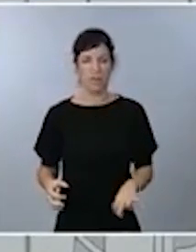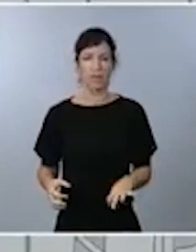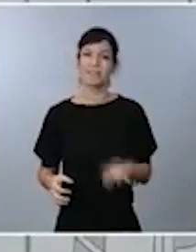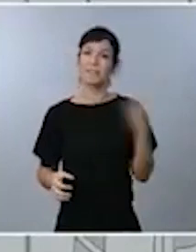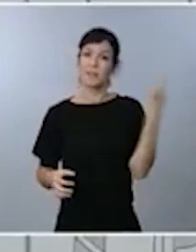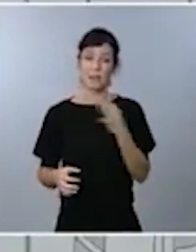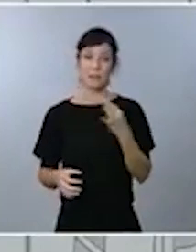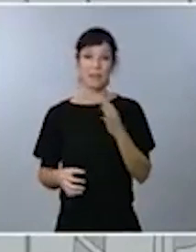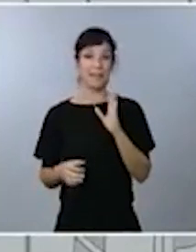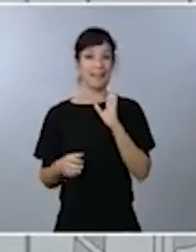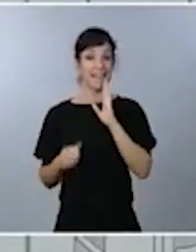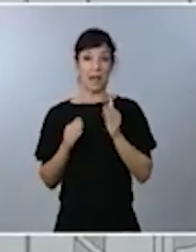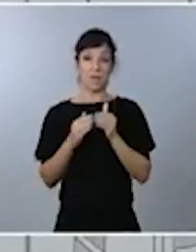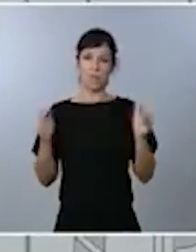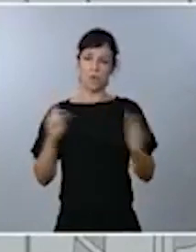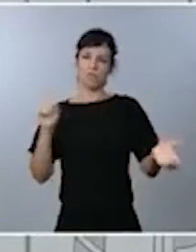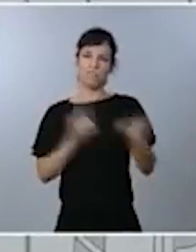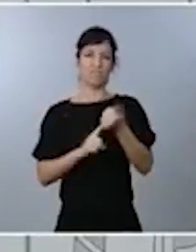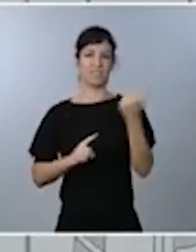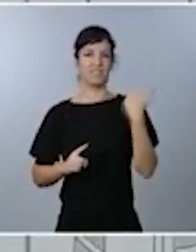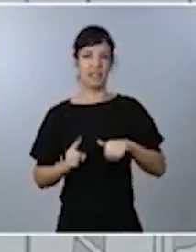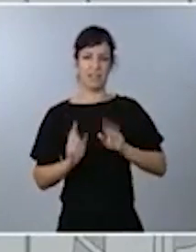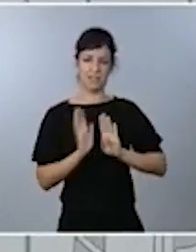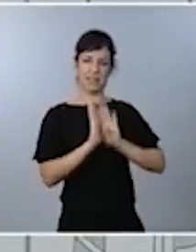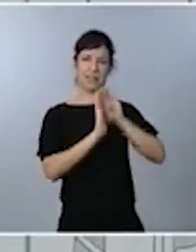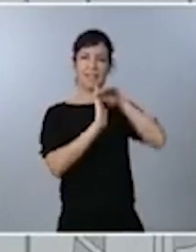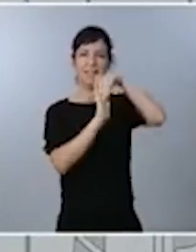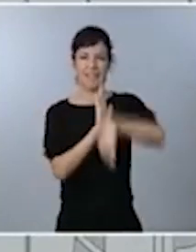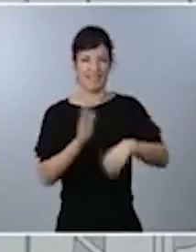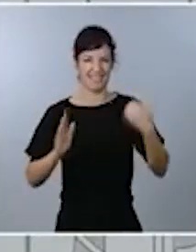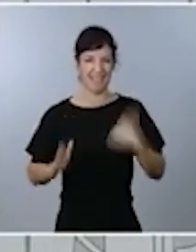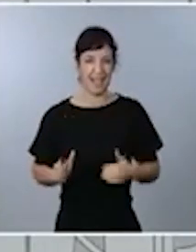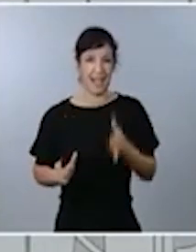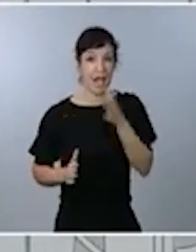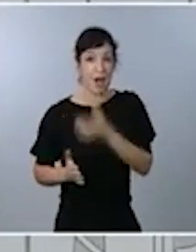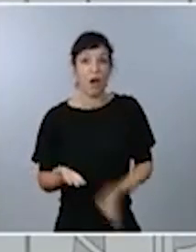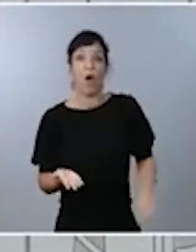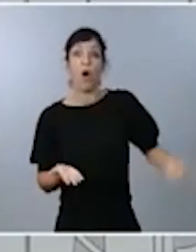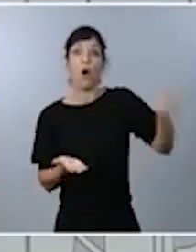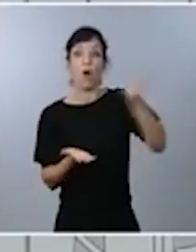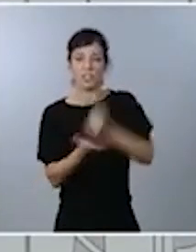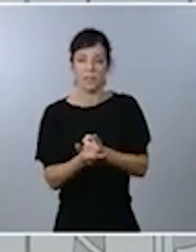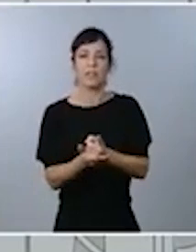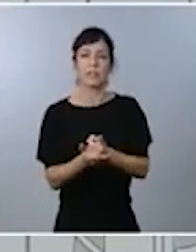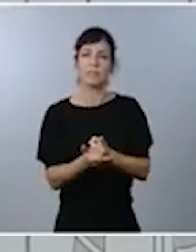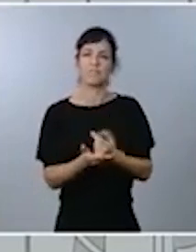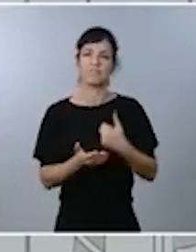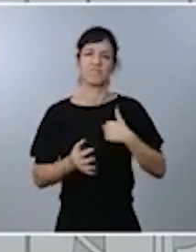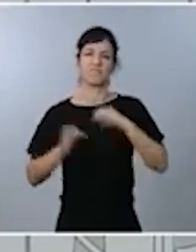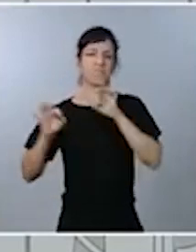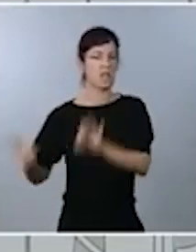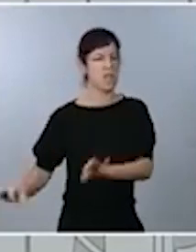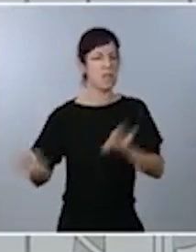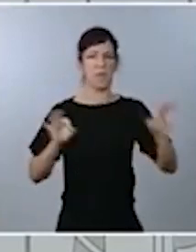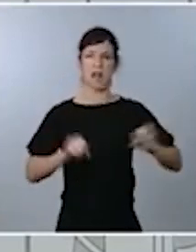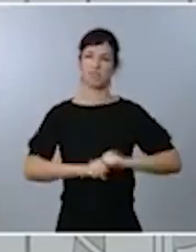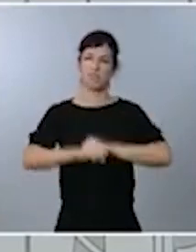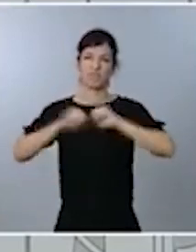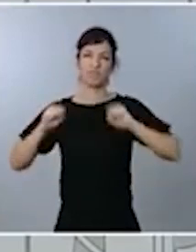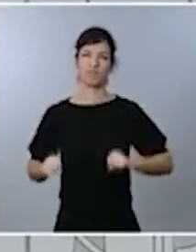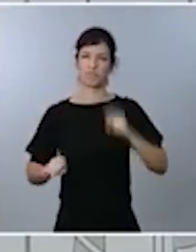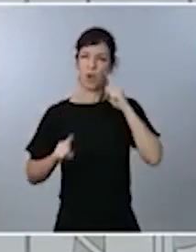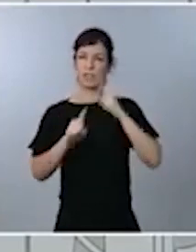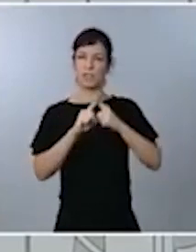vez, ya doblegamos la curva una vez y en esta segunda ocasión estamos mucho mejor preparados para conseguirlos con sacrificios